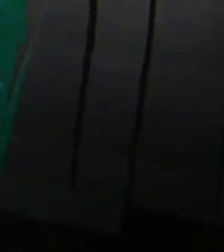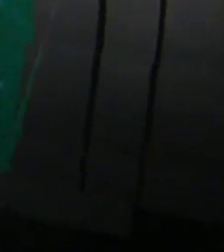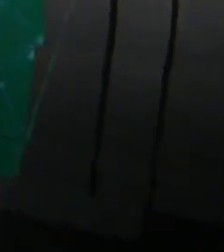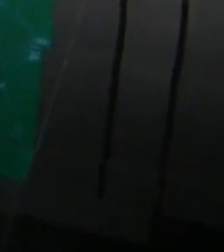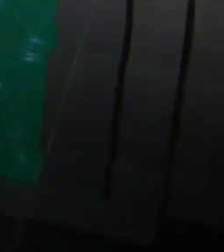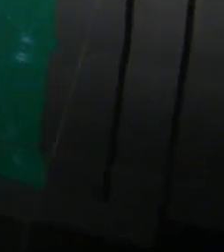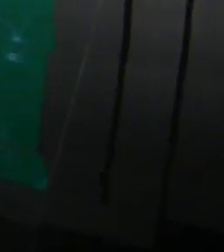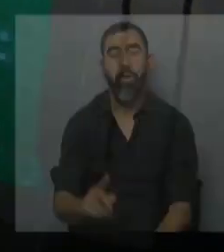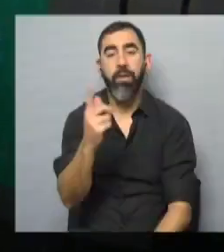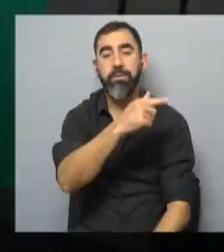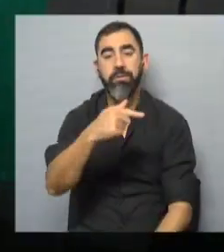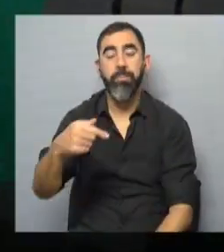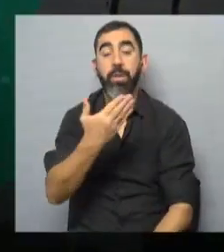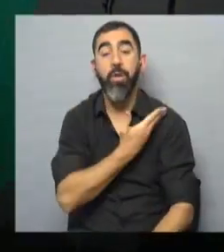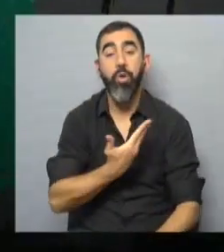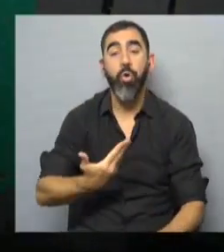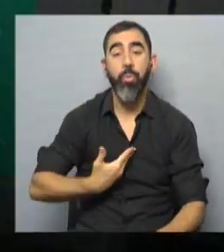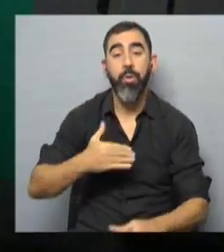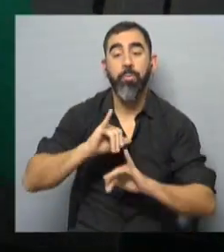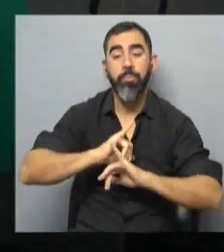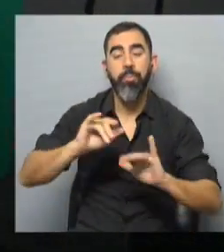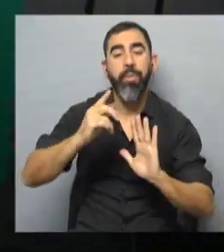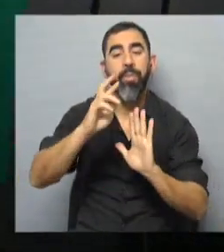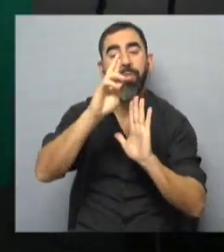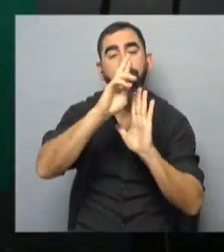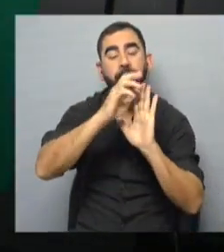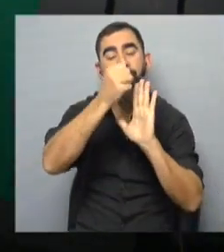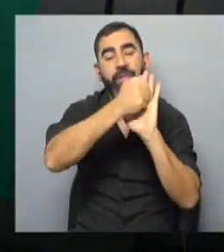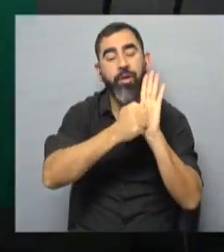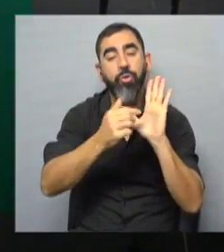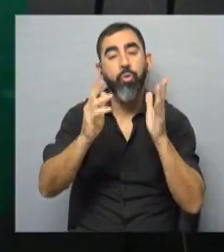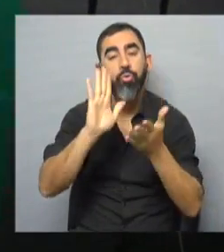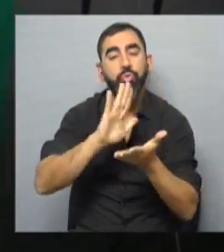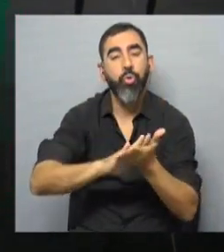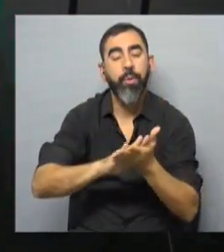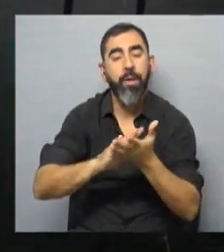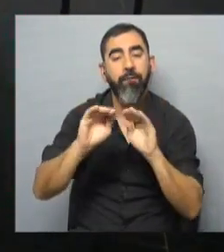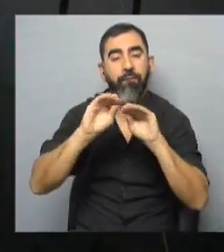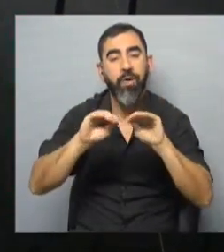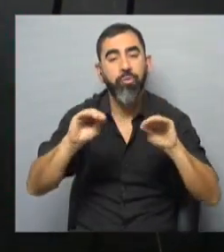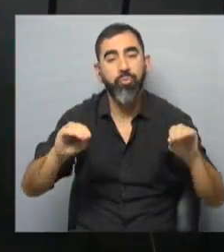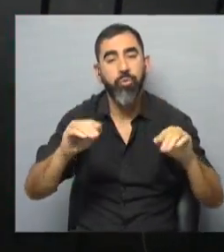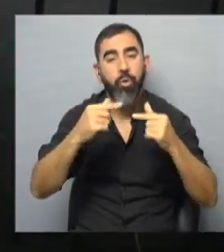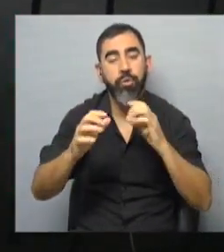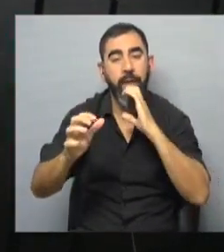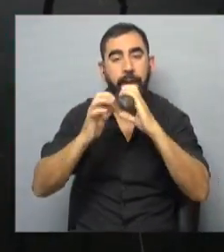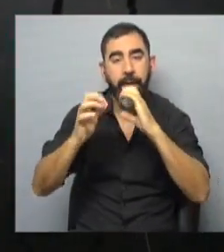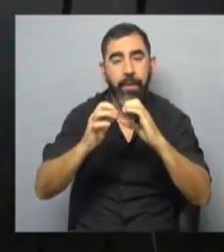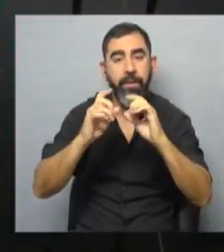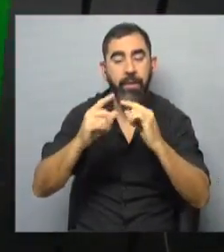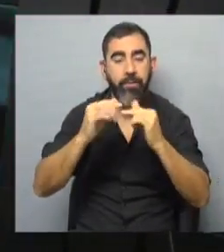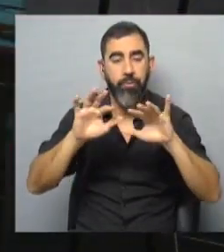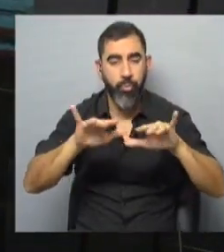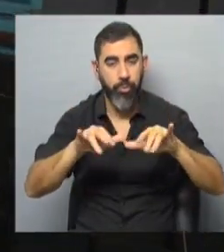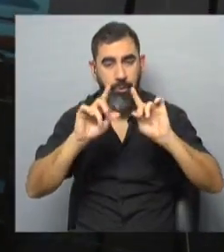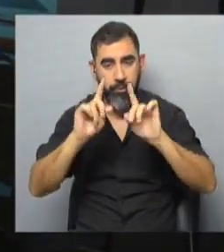En las próximas semanas el Poder Ejecutivo va a emitir un decreto sobre la gestión de residuos de elementos eléctricos y electrónicos.